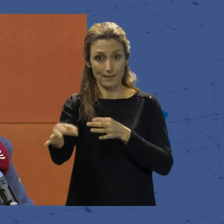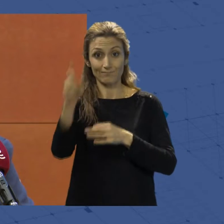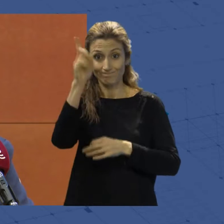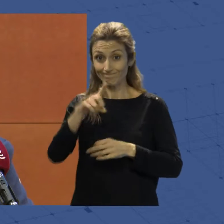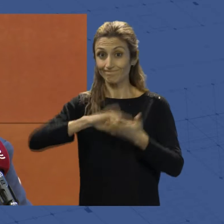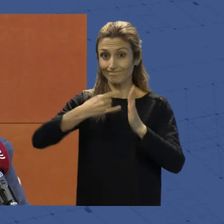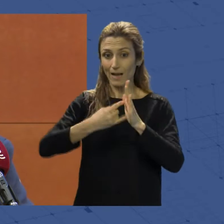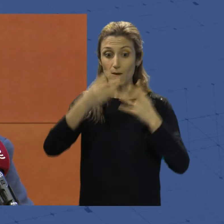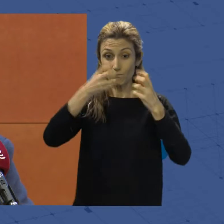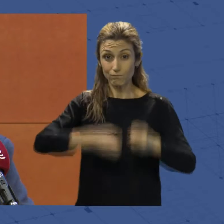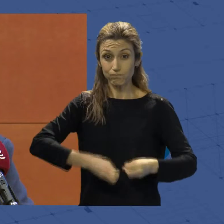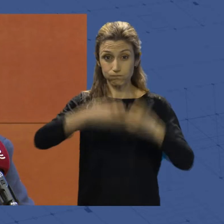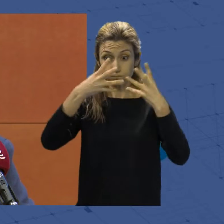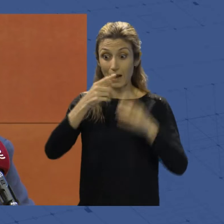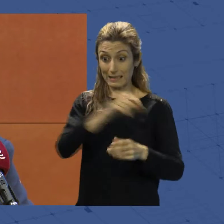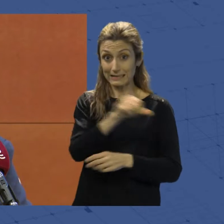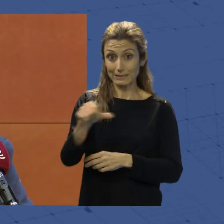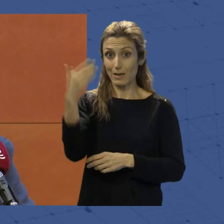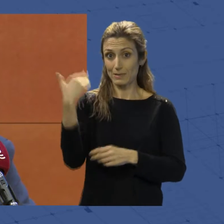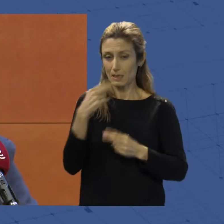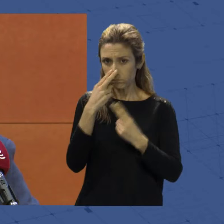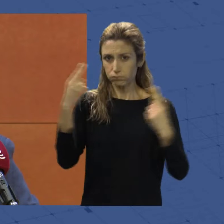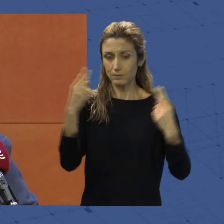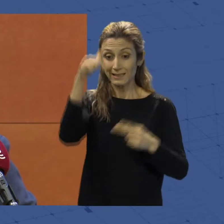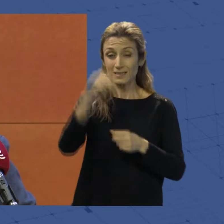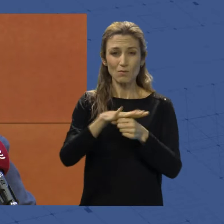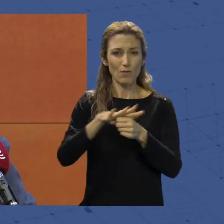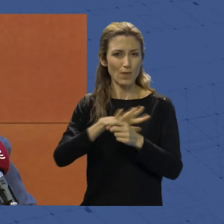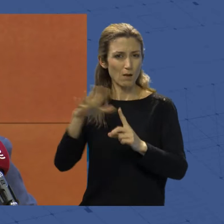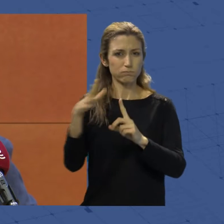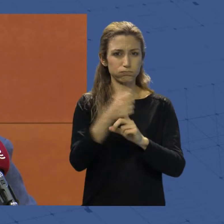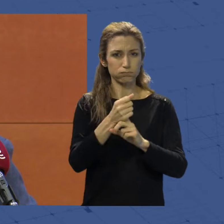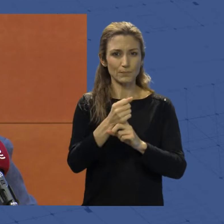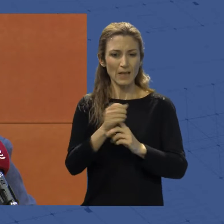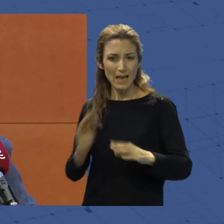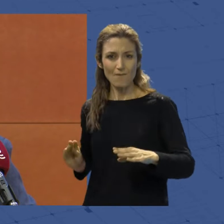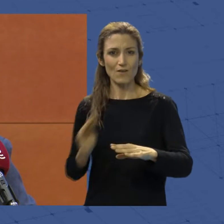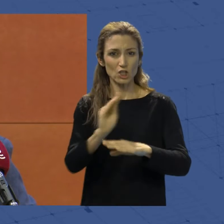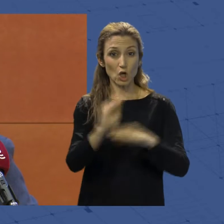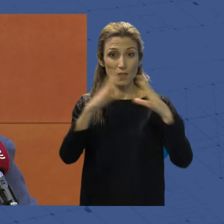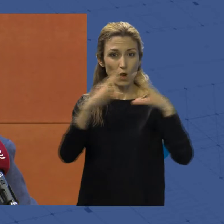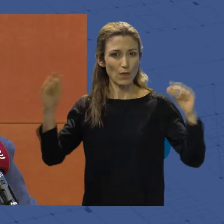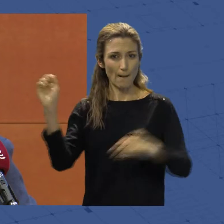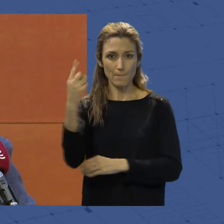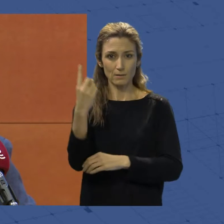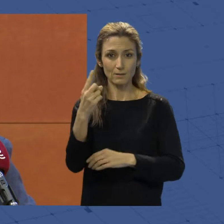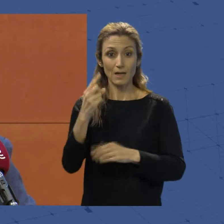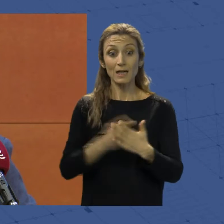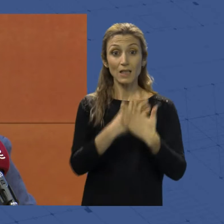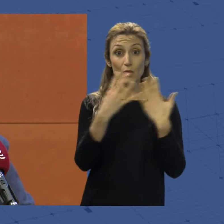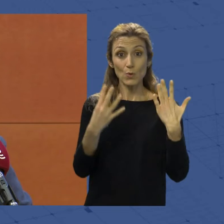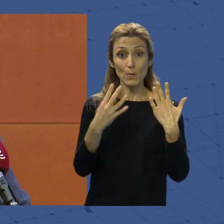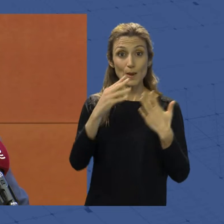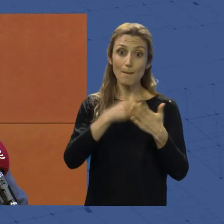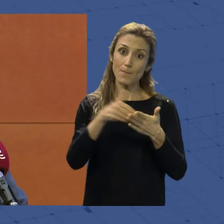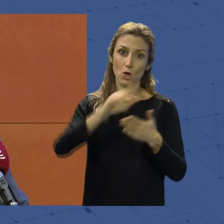presentamos la semana pasada, hemos conseguido en nuestra provincia la mayor inversión de Andalucía, 19 millones de